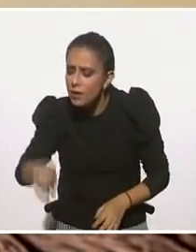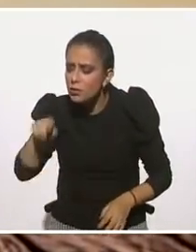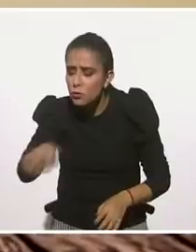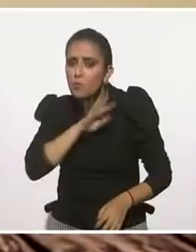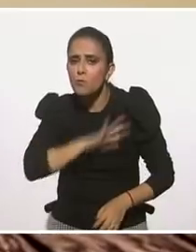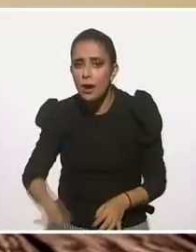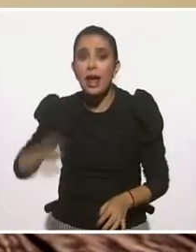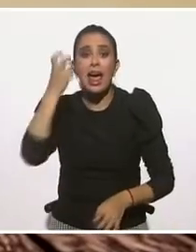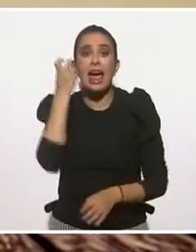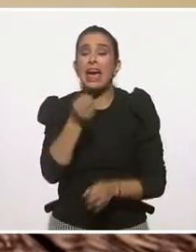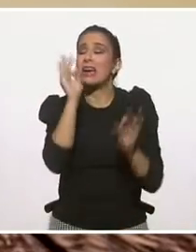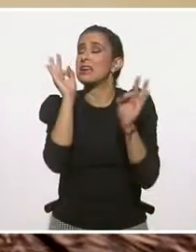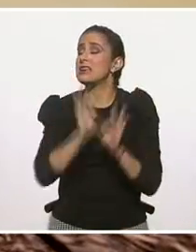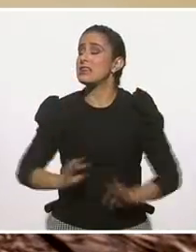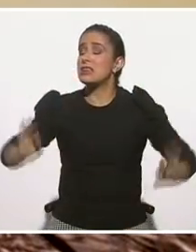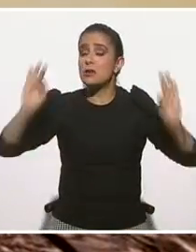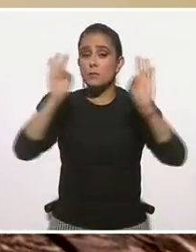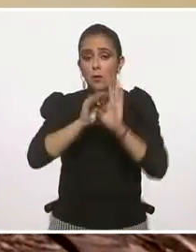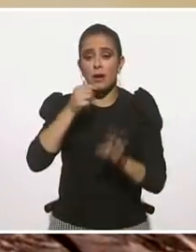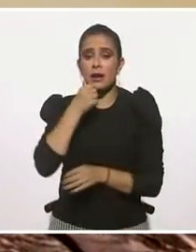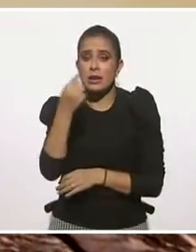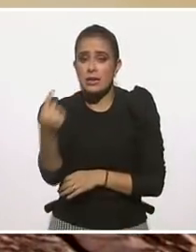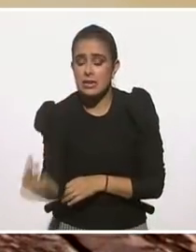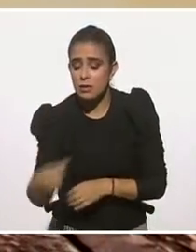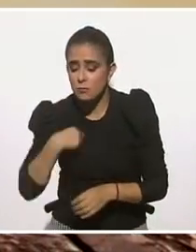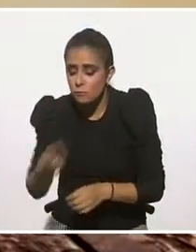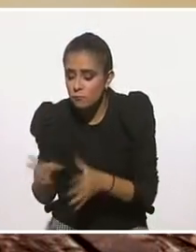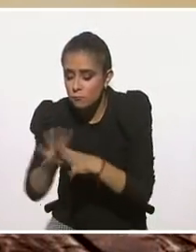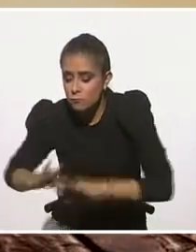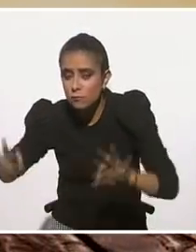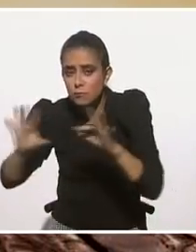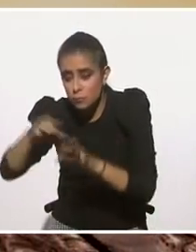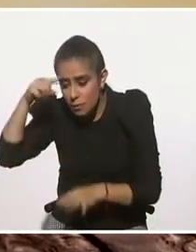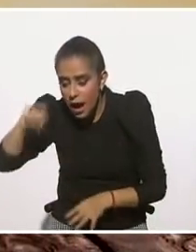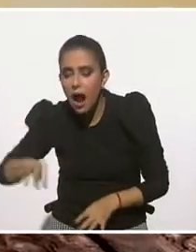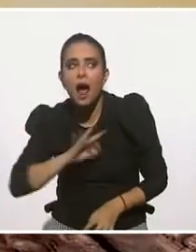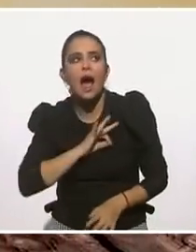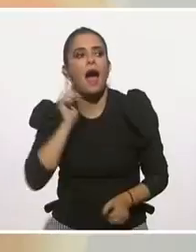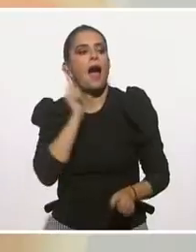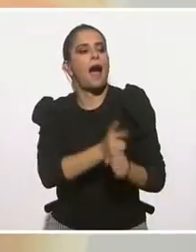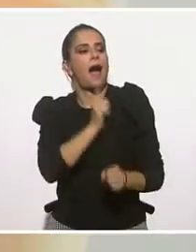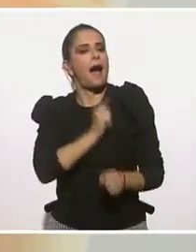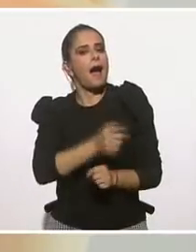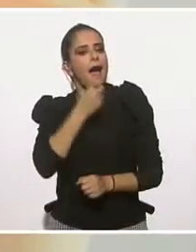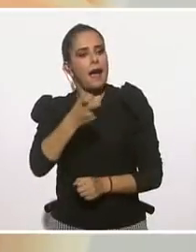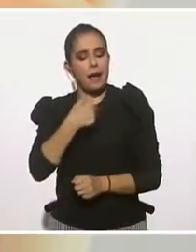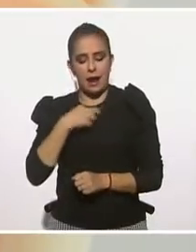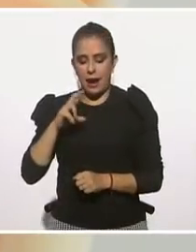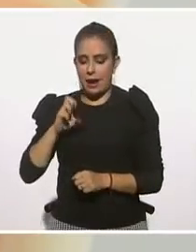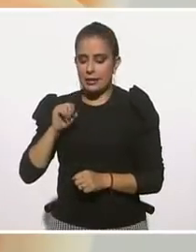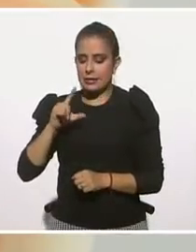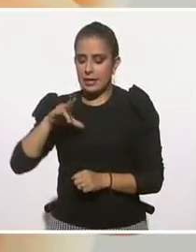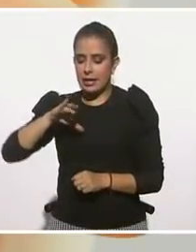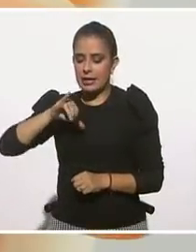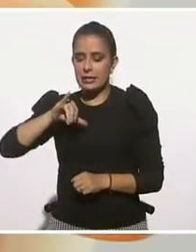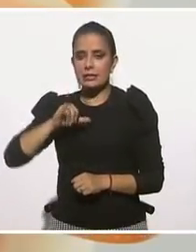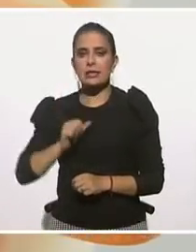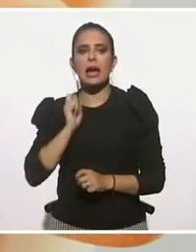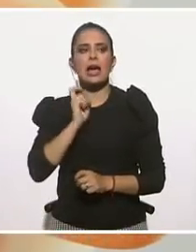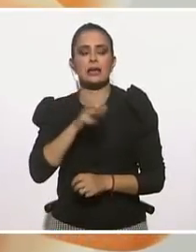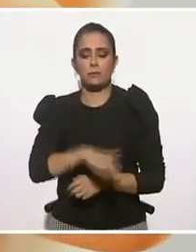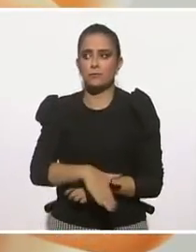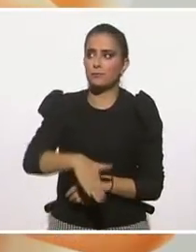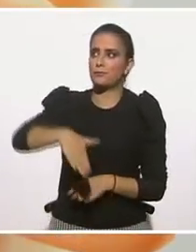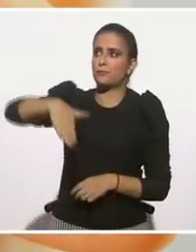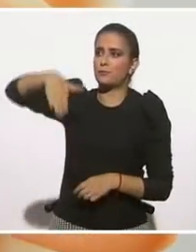importante para desarrollar la resiliencia desde pequeñito y otra parte importante al niño es